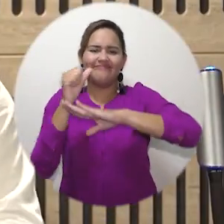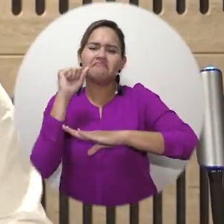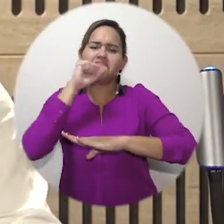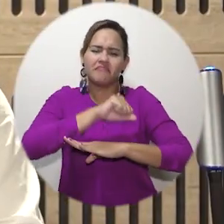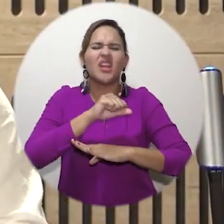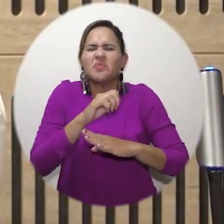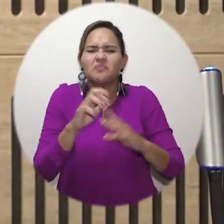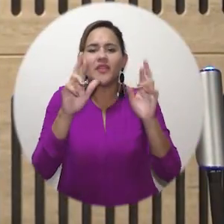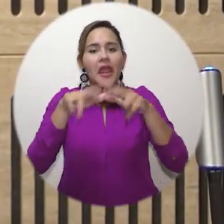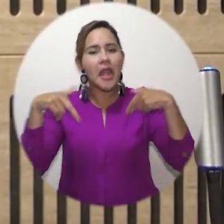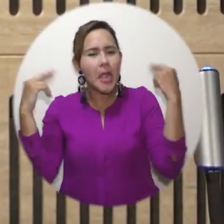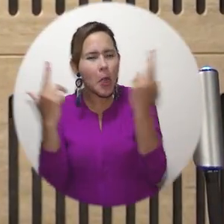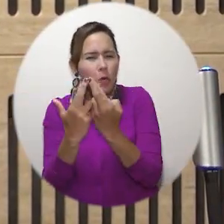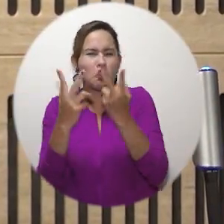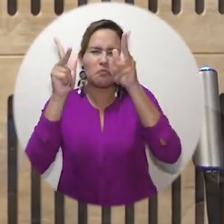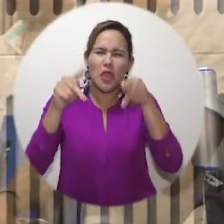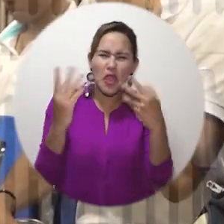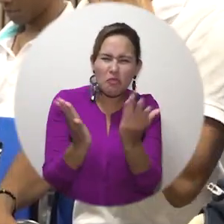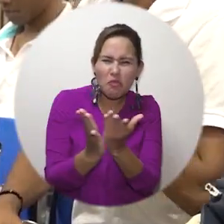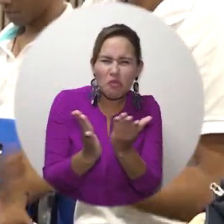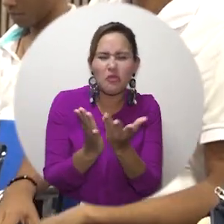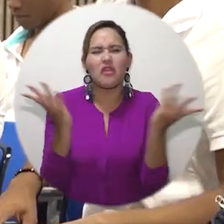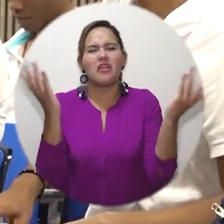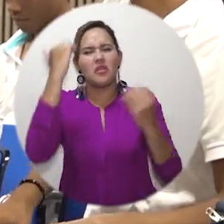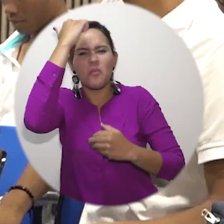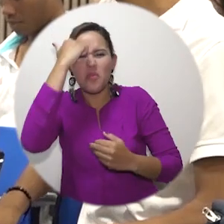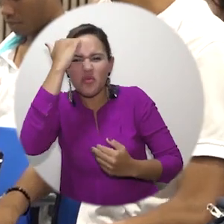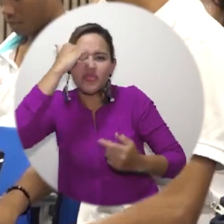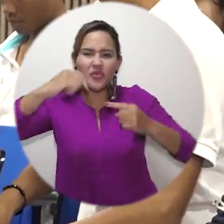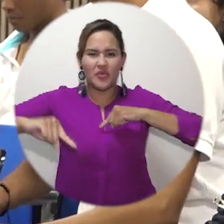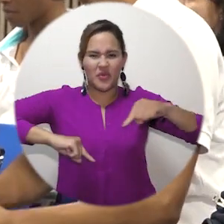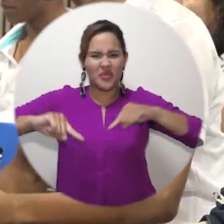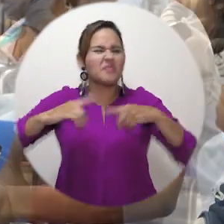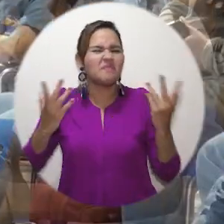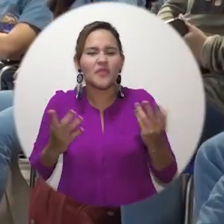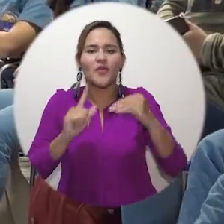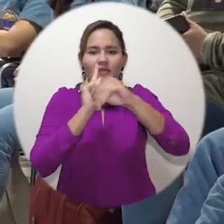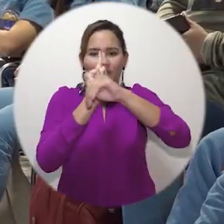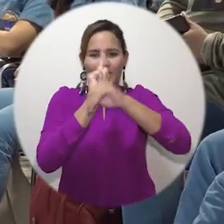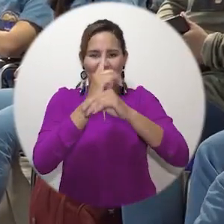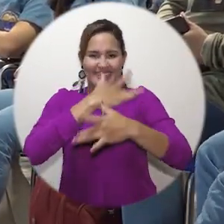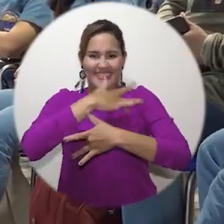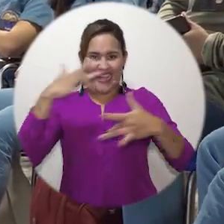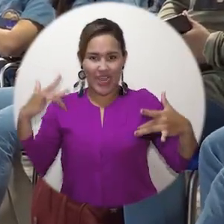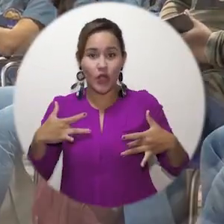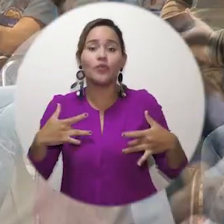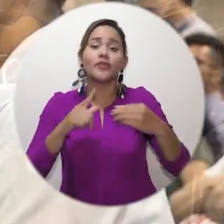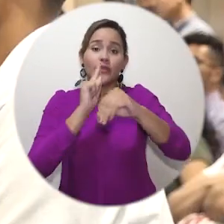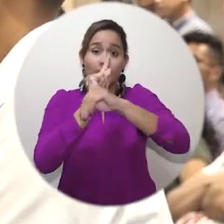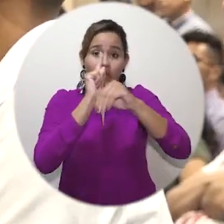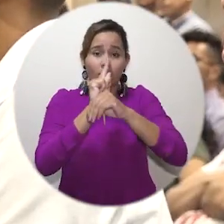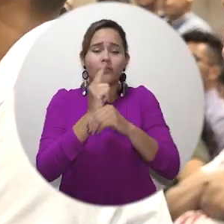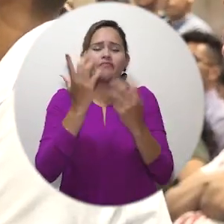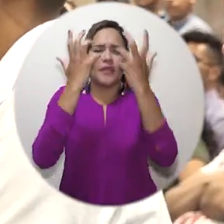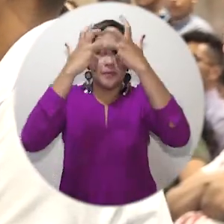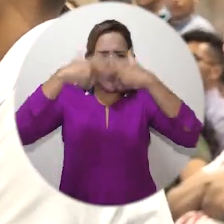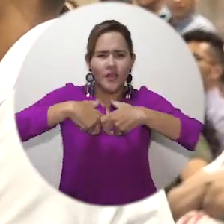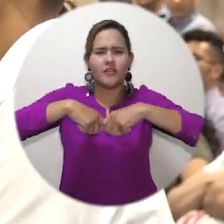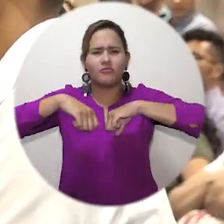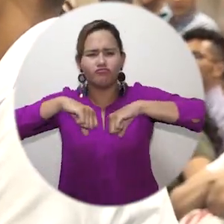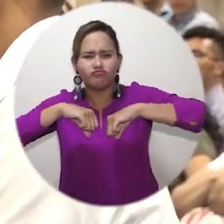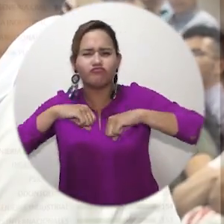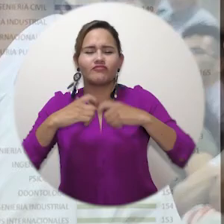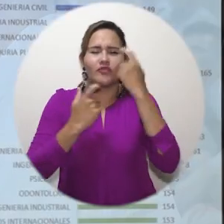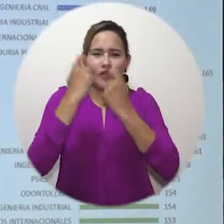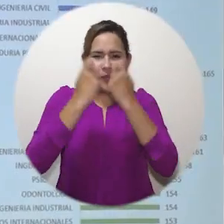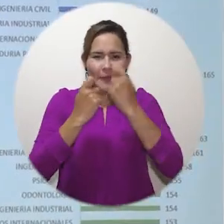rector Pablo Vera Salazar se reunió con estudiantes, docentes y cuerpo directivo de la Facultad de Ciencias de la Salud y la Facultad de Ciencias Empresariales